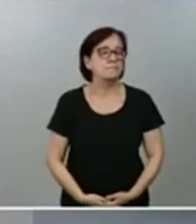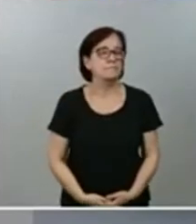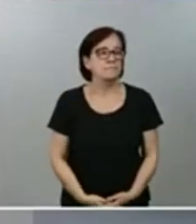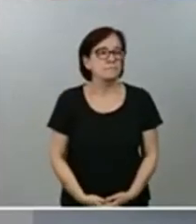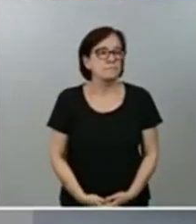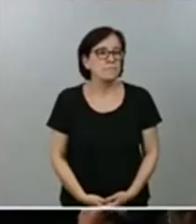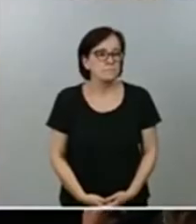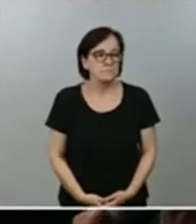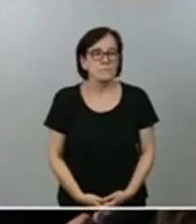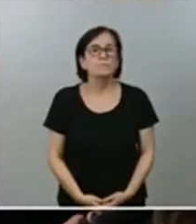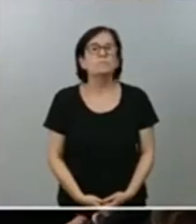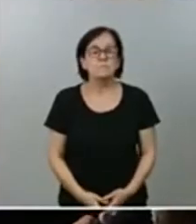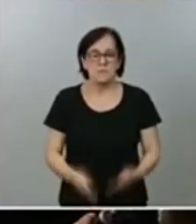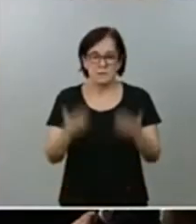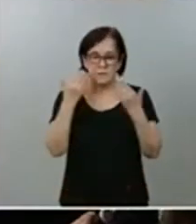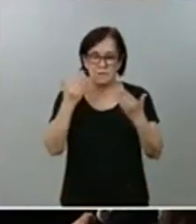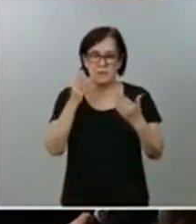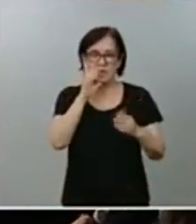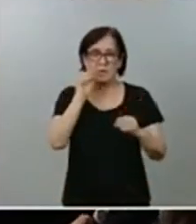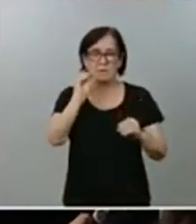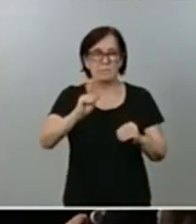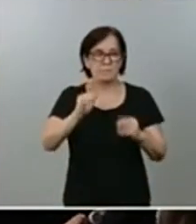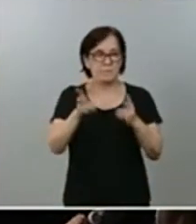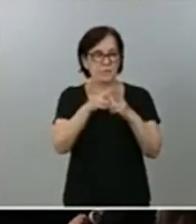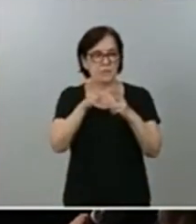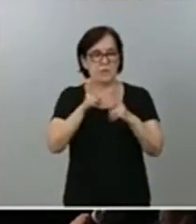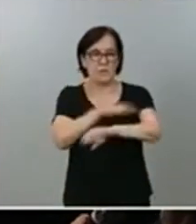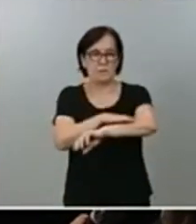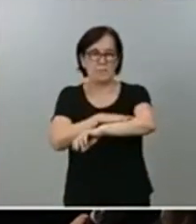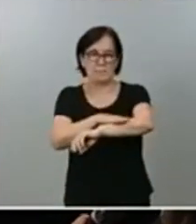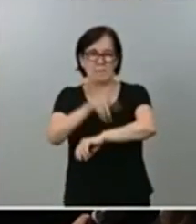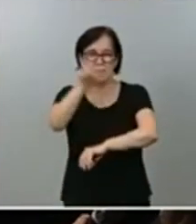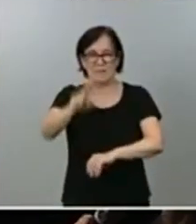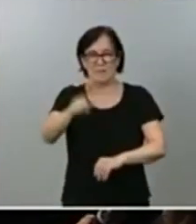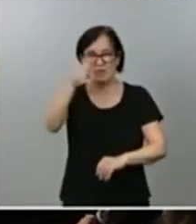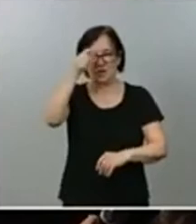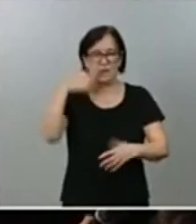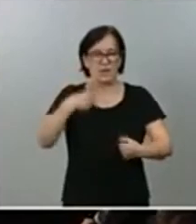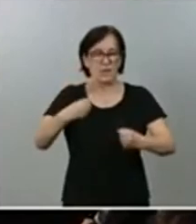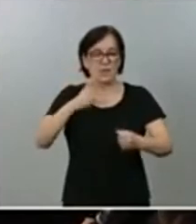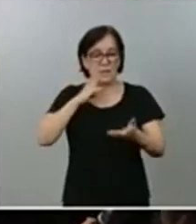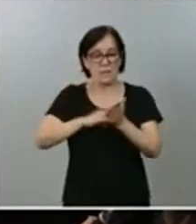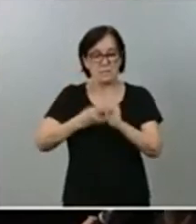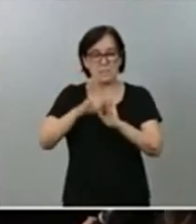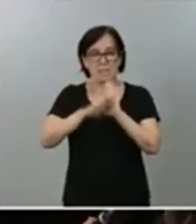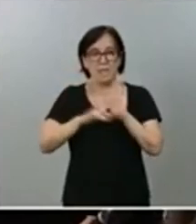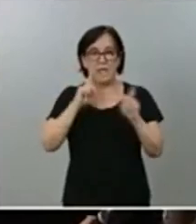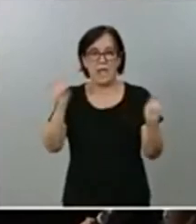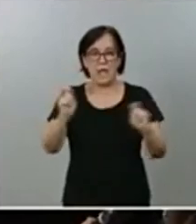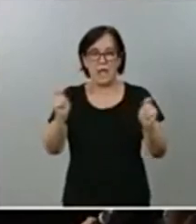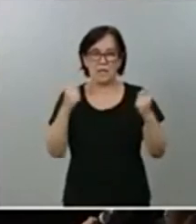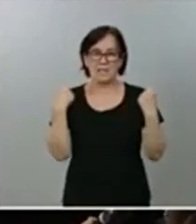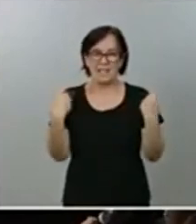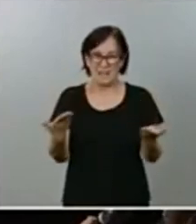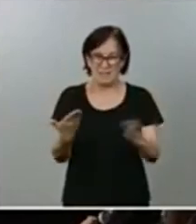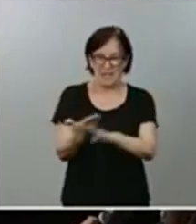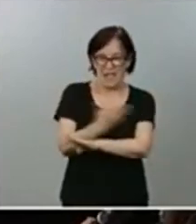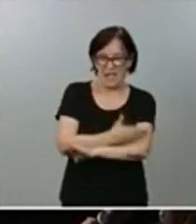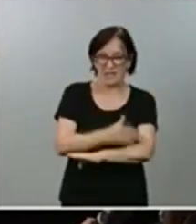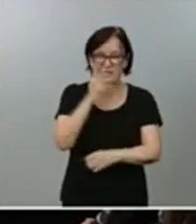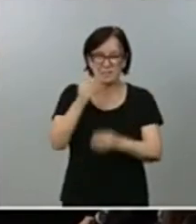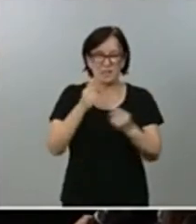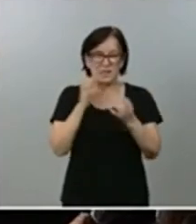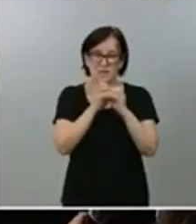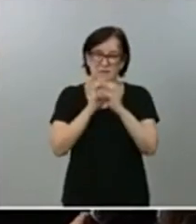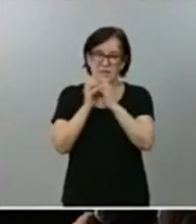Gracias. Tengo preguntas para ambos. Al ministro Illa, querría preguntarle si a este plan de alerta temprana que se está discutiendo con las comunidades